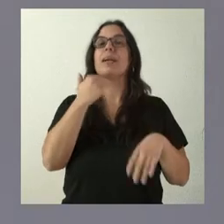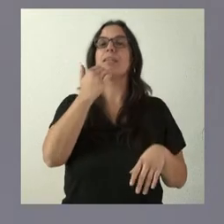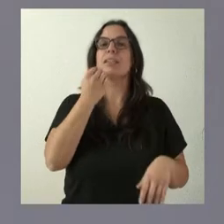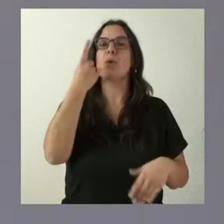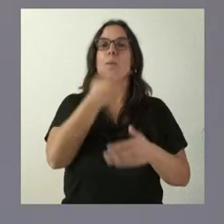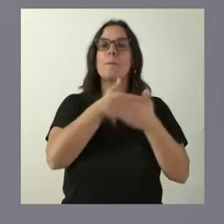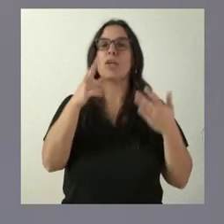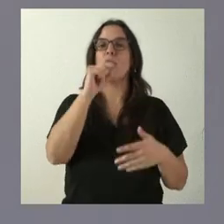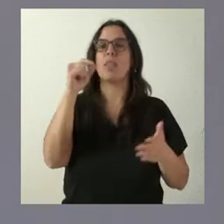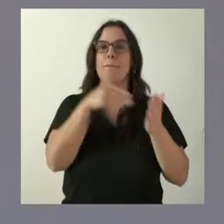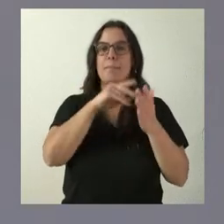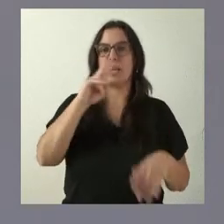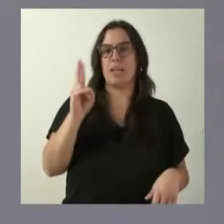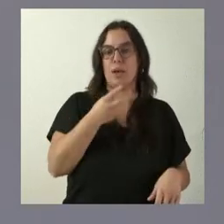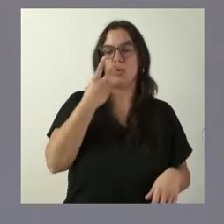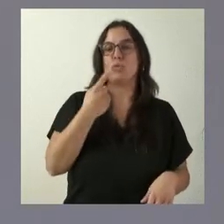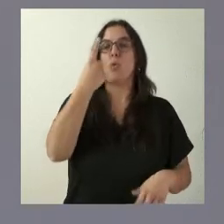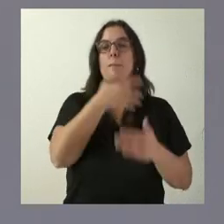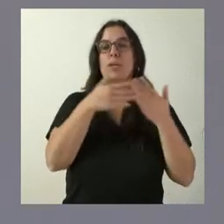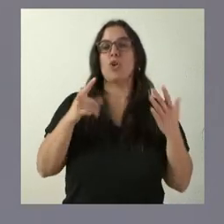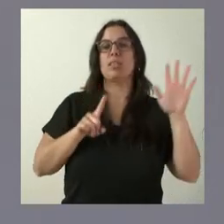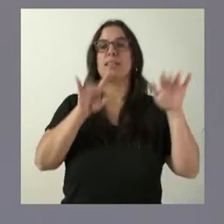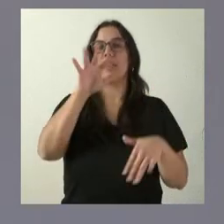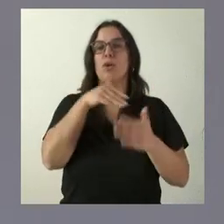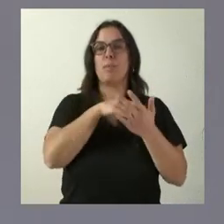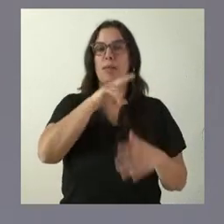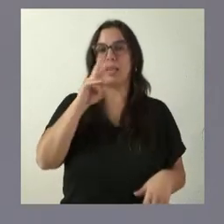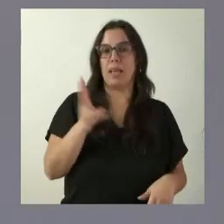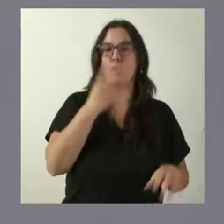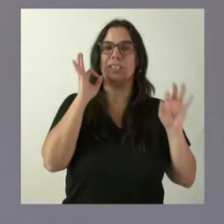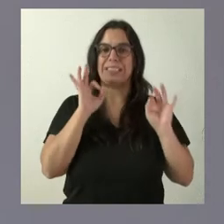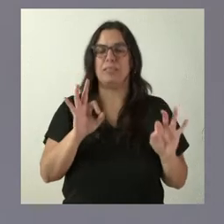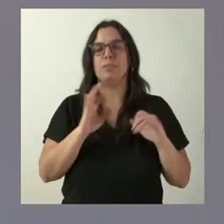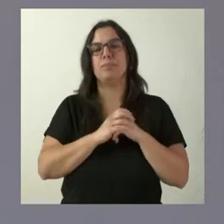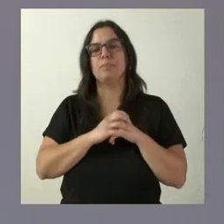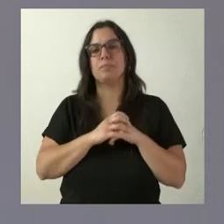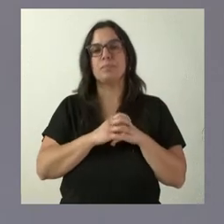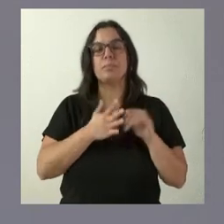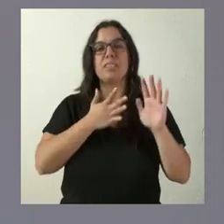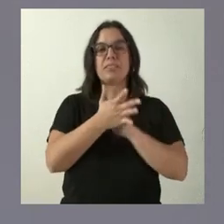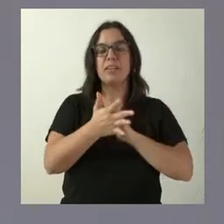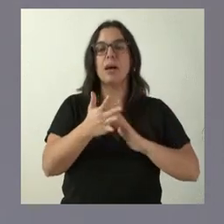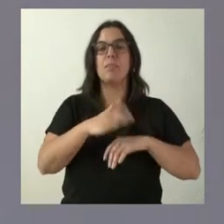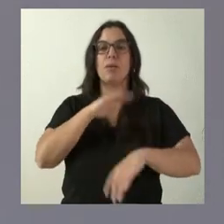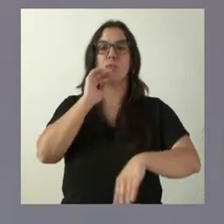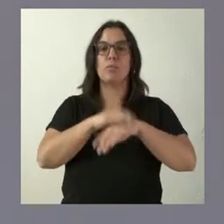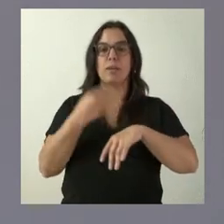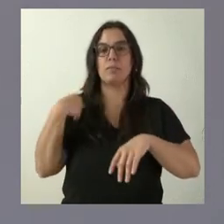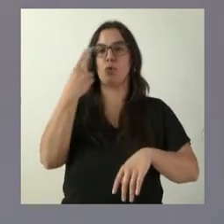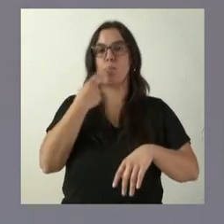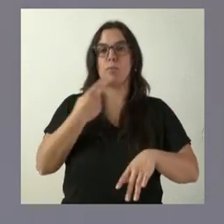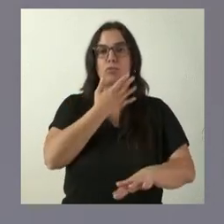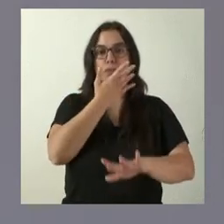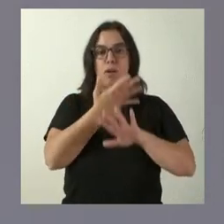millón 100.000 euros, un millón 65.000 euros, para ser más precisos. Supone el cumplimiento de todos los compromisos